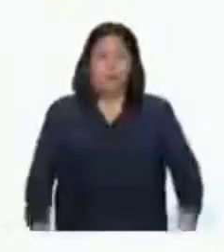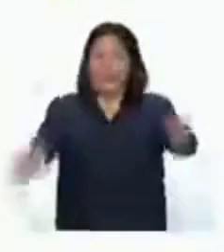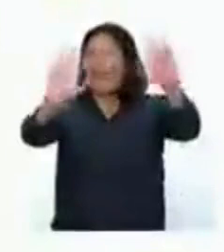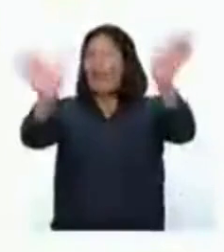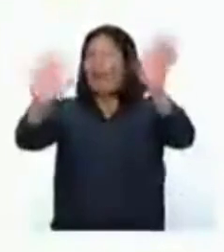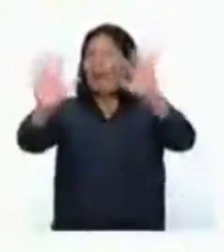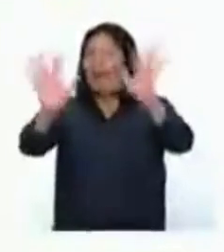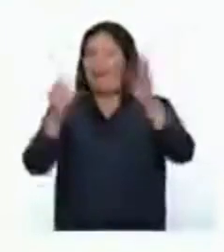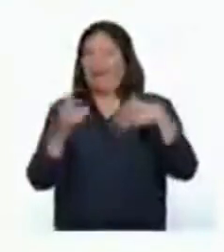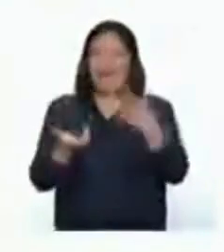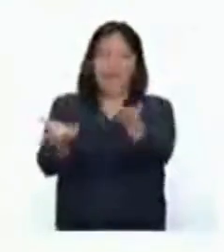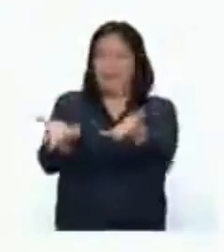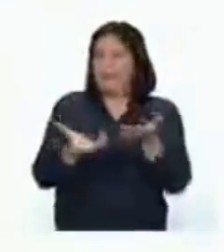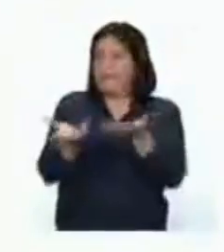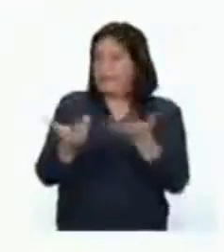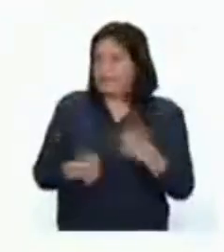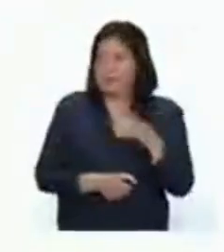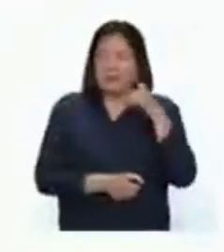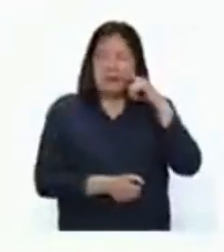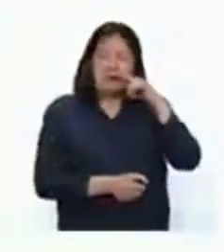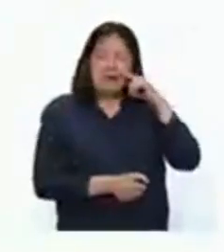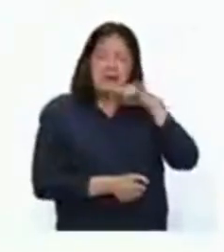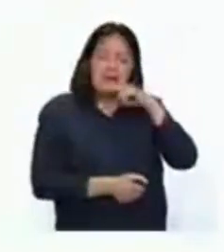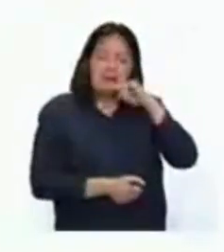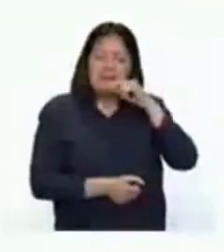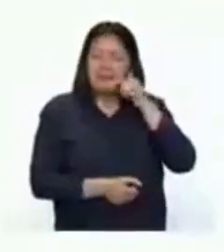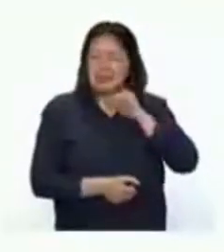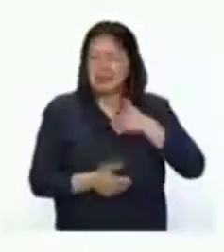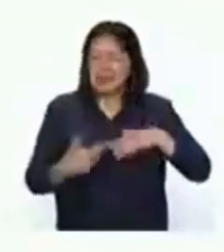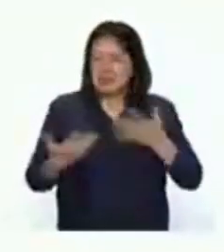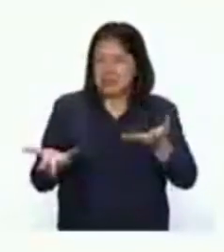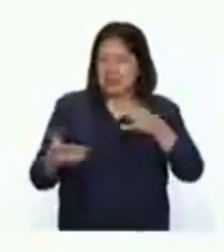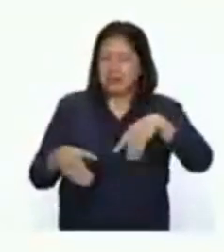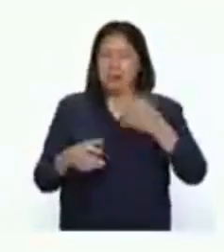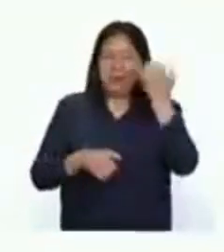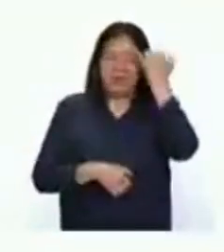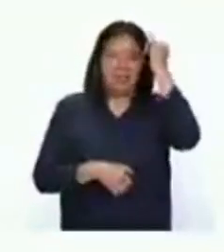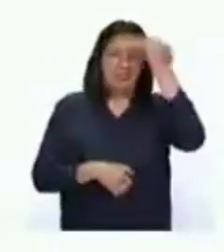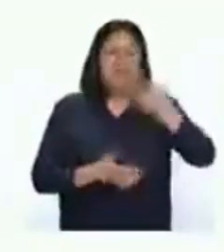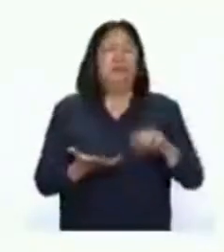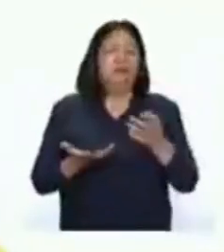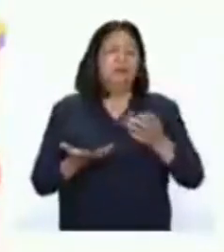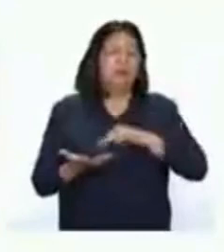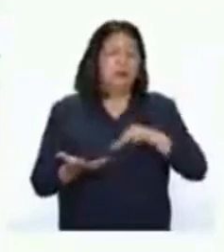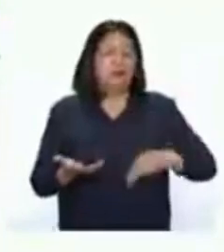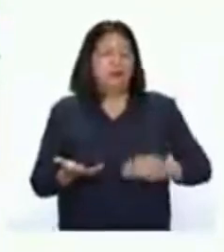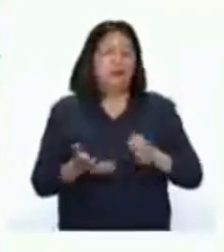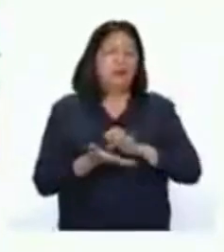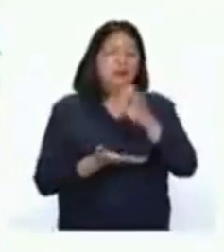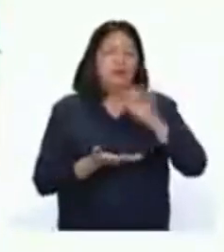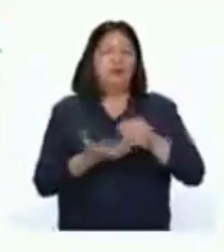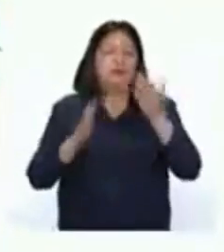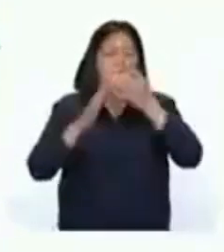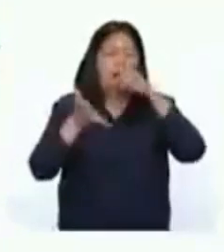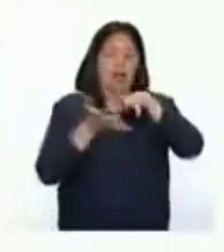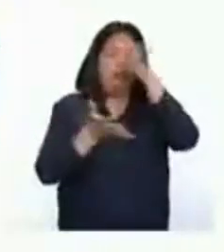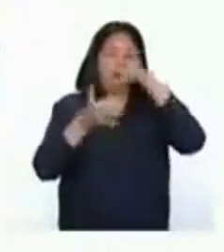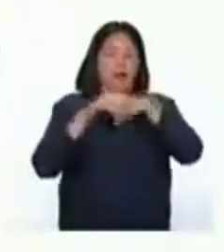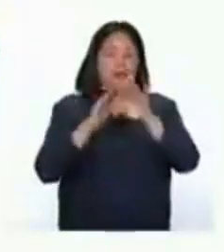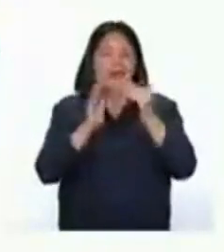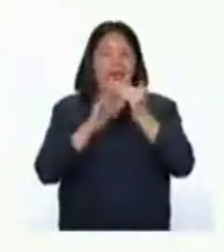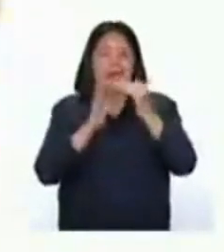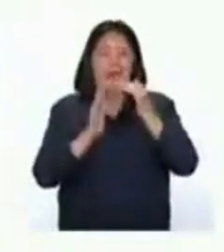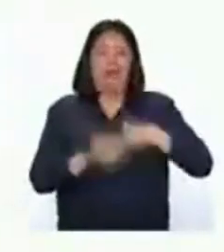Hola, ¿cómo están? Bienvenidas y bienvenidos a Aprendo en Casa, una iniciativa del Ministerio de Educación. Mi nombre es Paula Moreno y es una